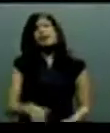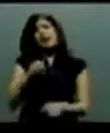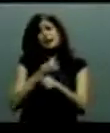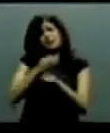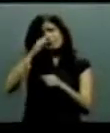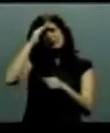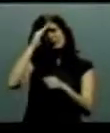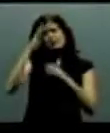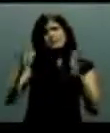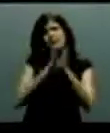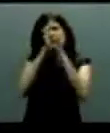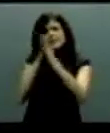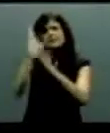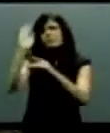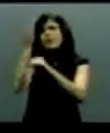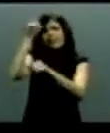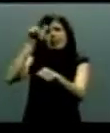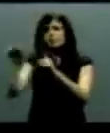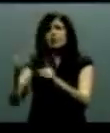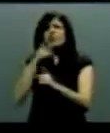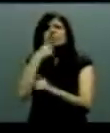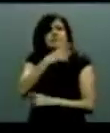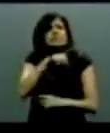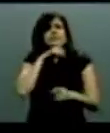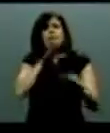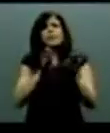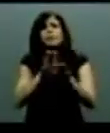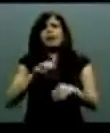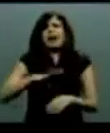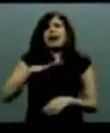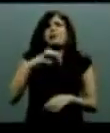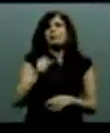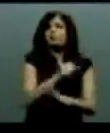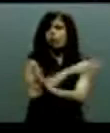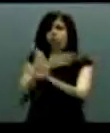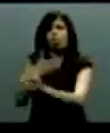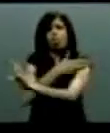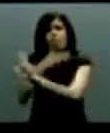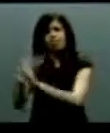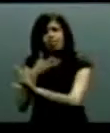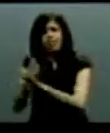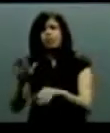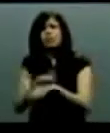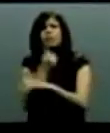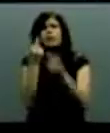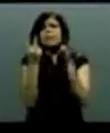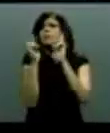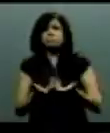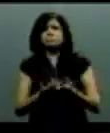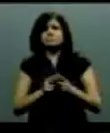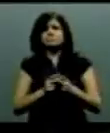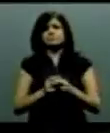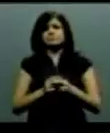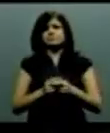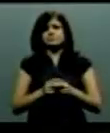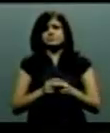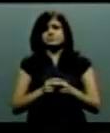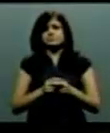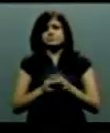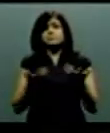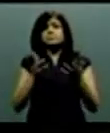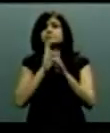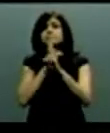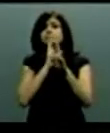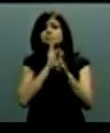Y en su oportunidad la candidata del PAN al pidió coherencia a sus contrincantes del PRI y del PAN y puso sobre la mesa el tema de los ambulantes y el diezmo que dijo deben de